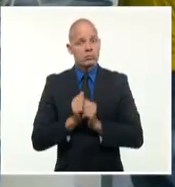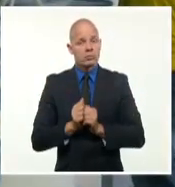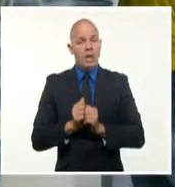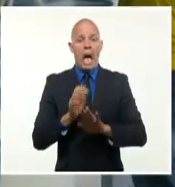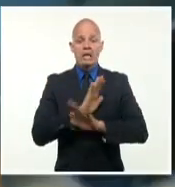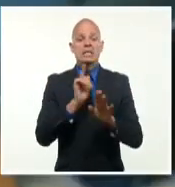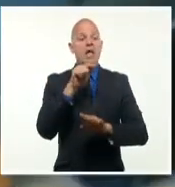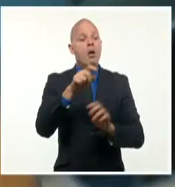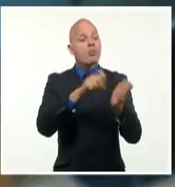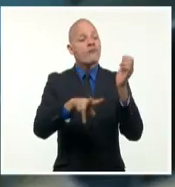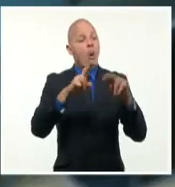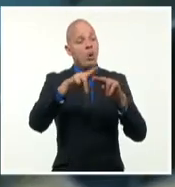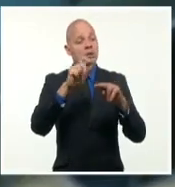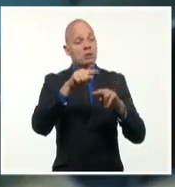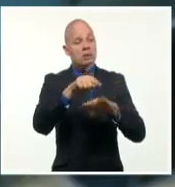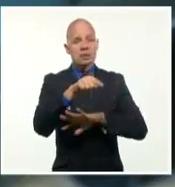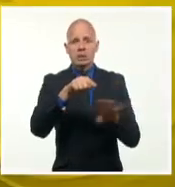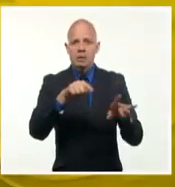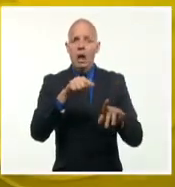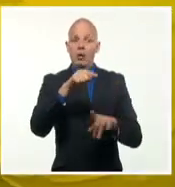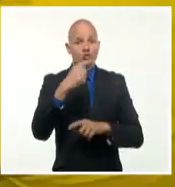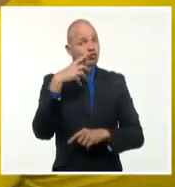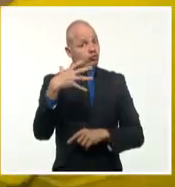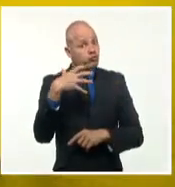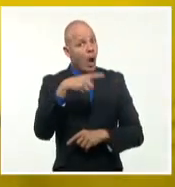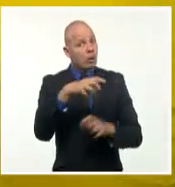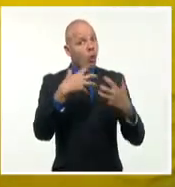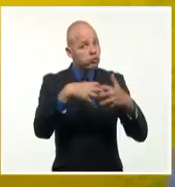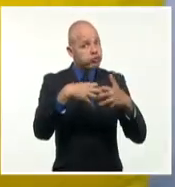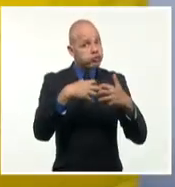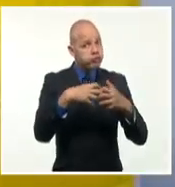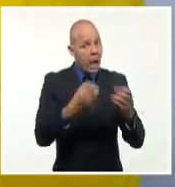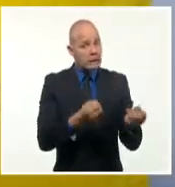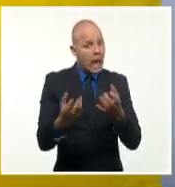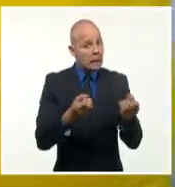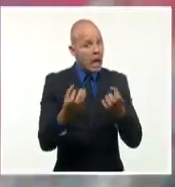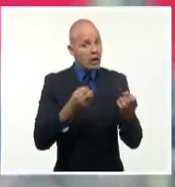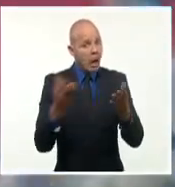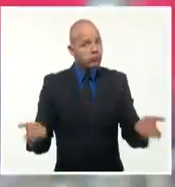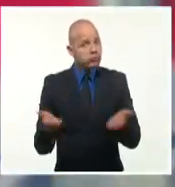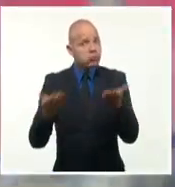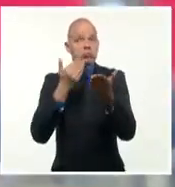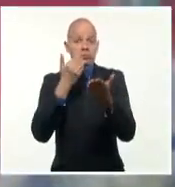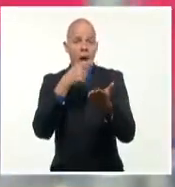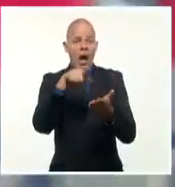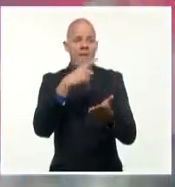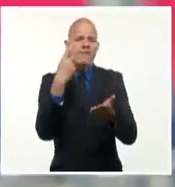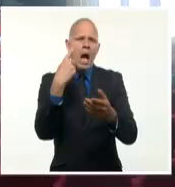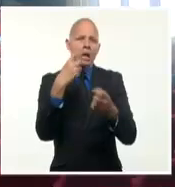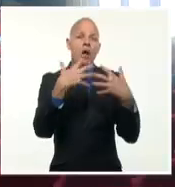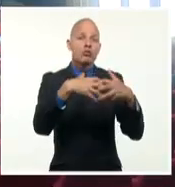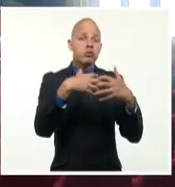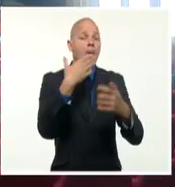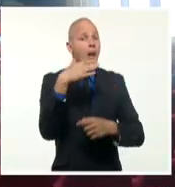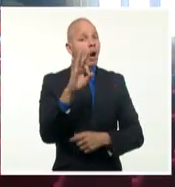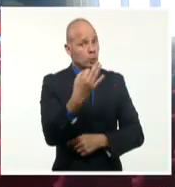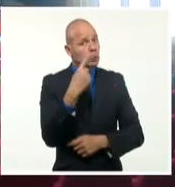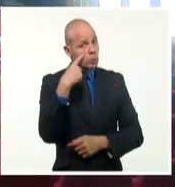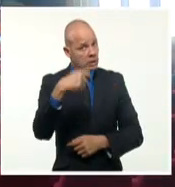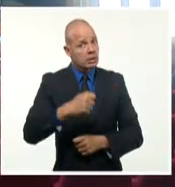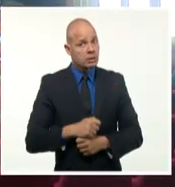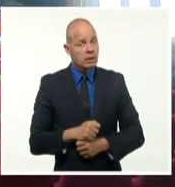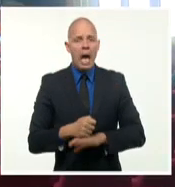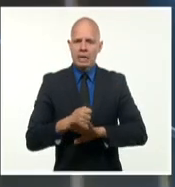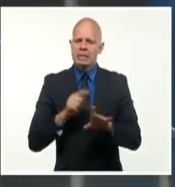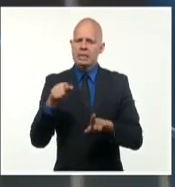Holguín como uno de los territorios que incide de forma directa tiene que lograr una mayor eficiencia en todas sus producciones. Todo ello centró el debate